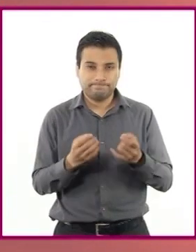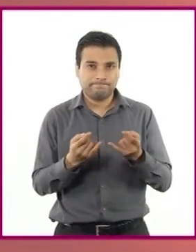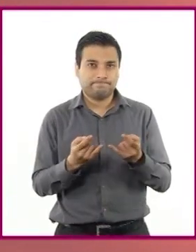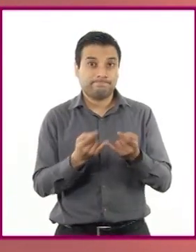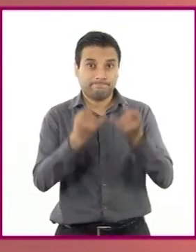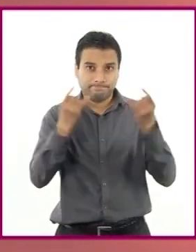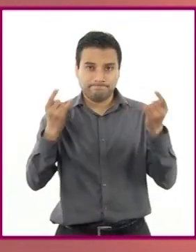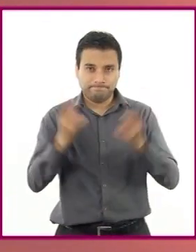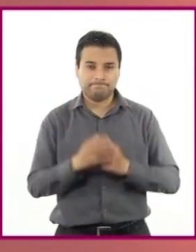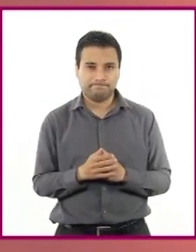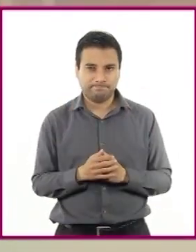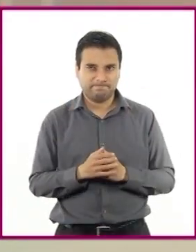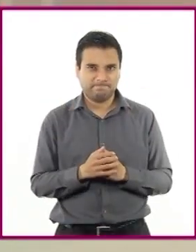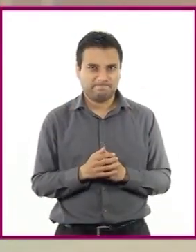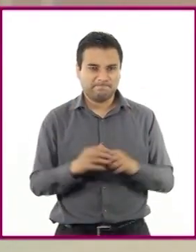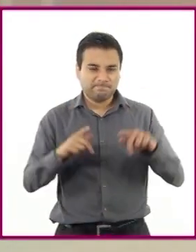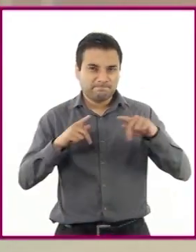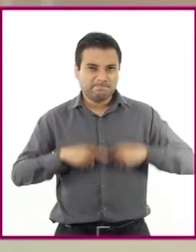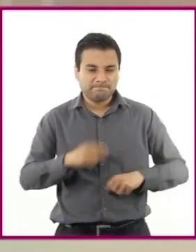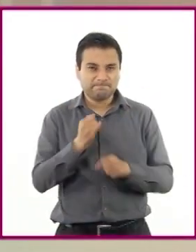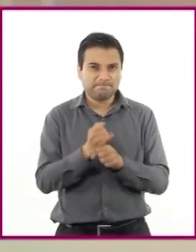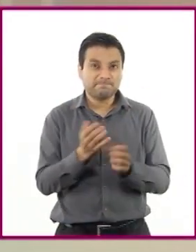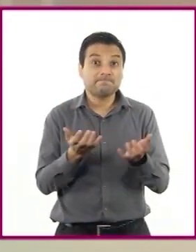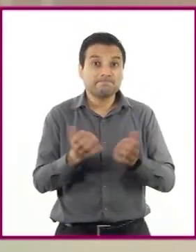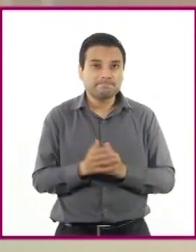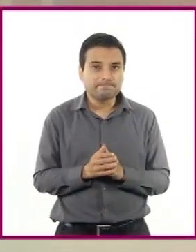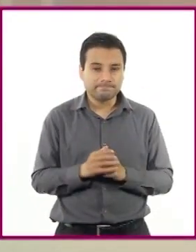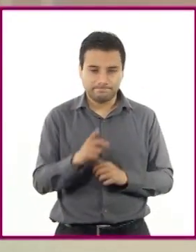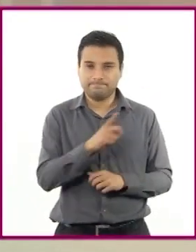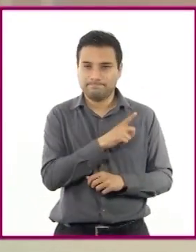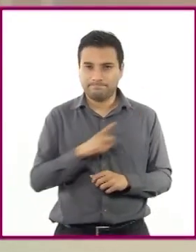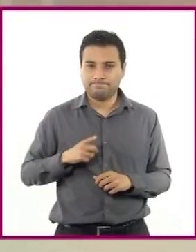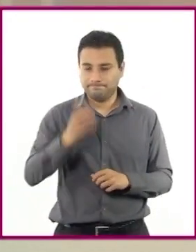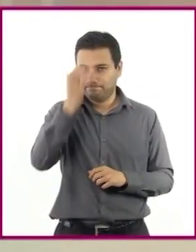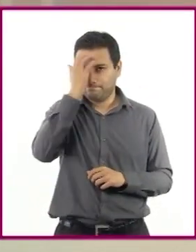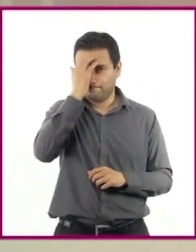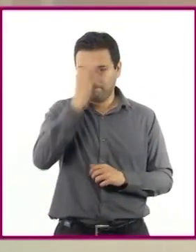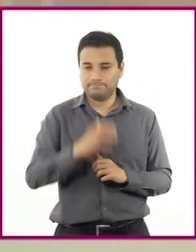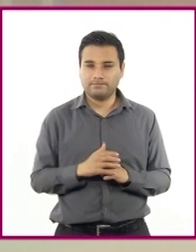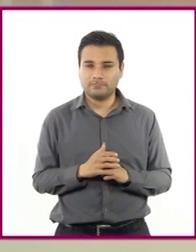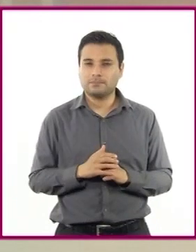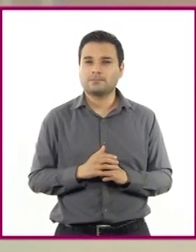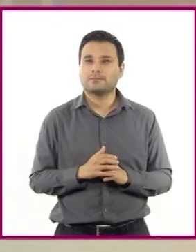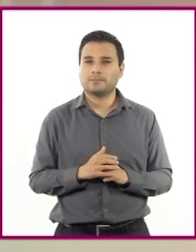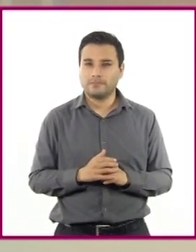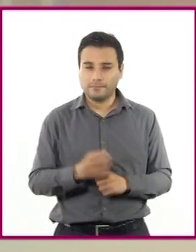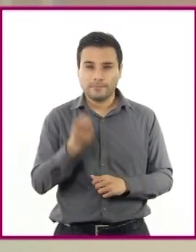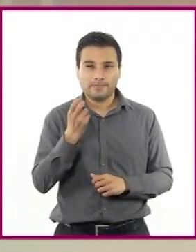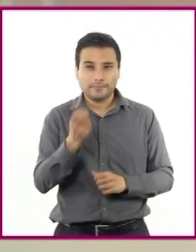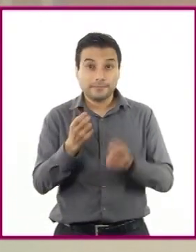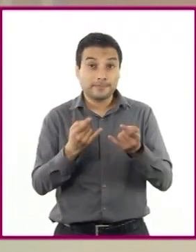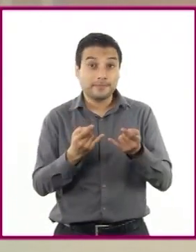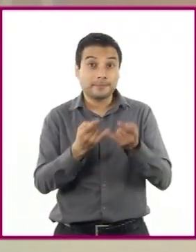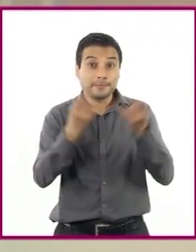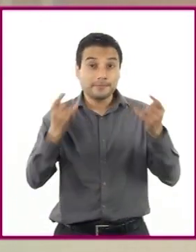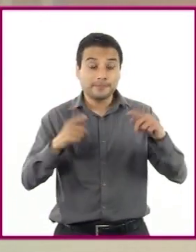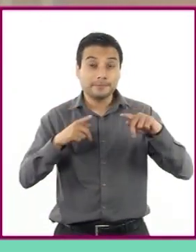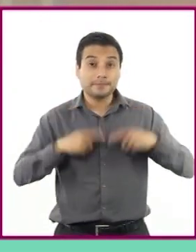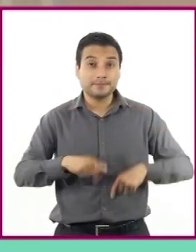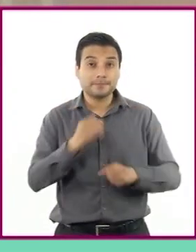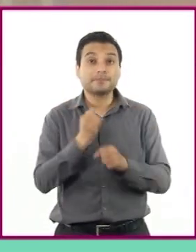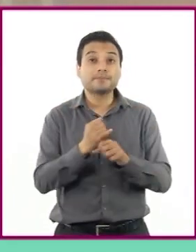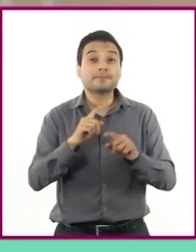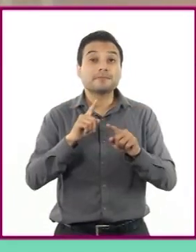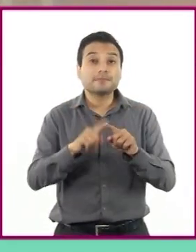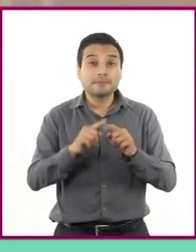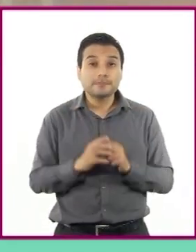Seguramente los alumnos y alumnas coincidirán conmigo en que, en este cuento, los personajes son